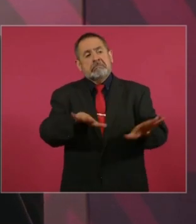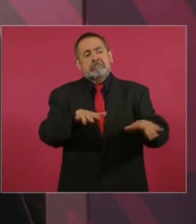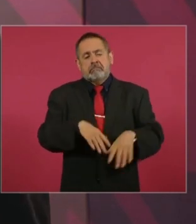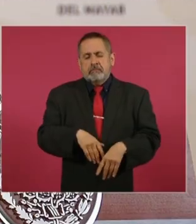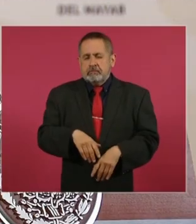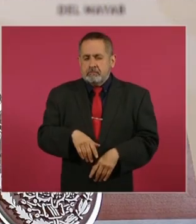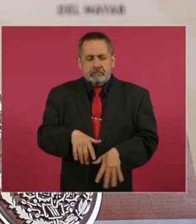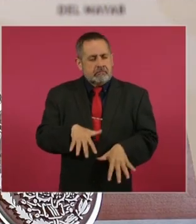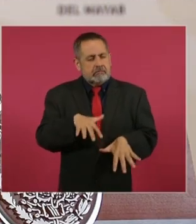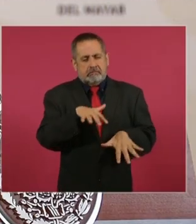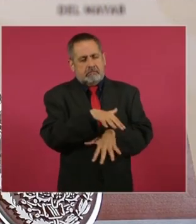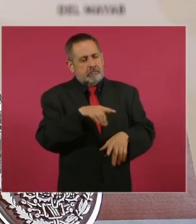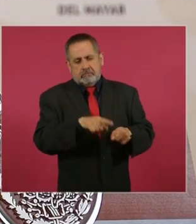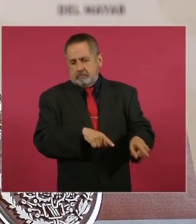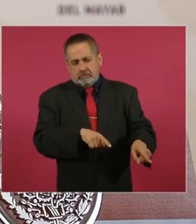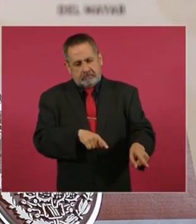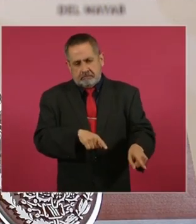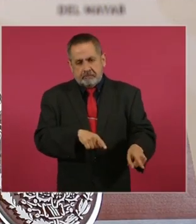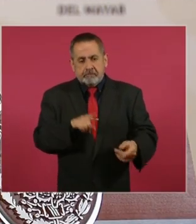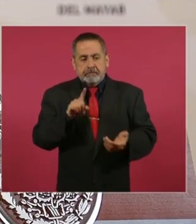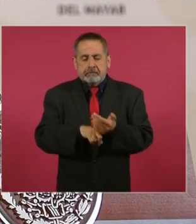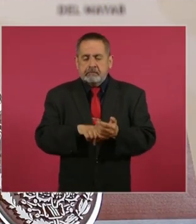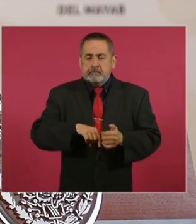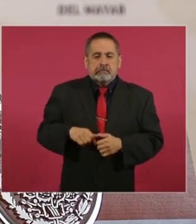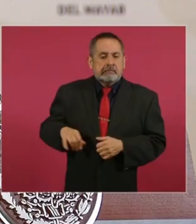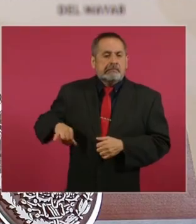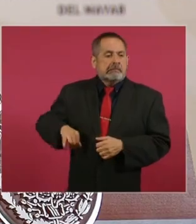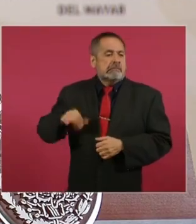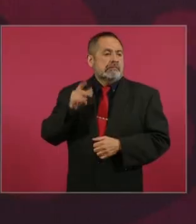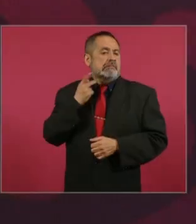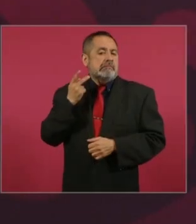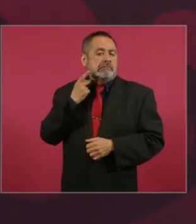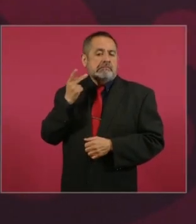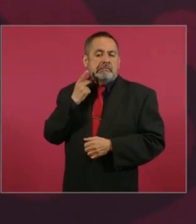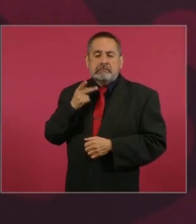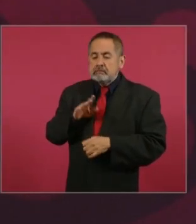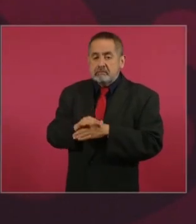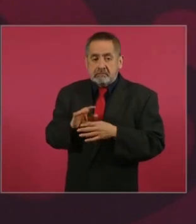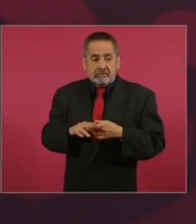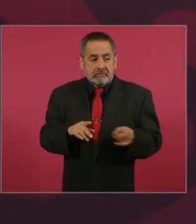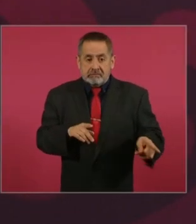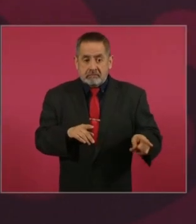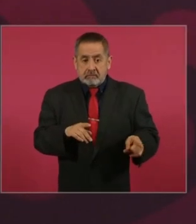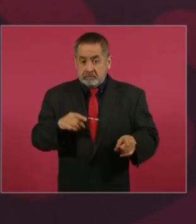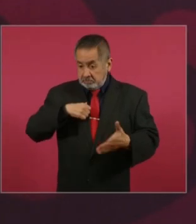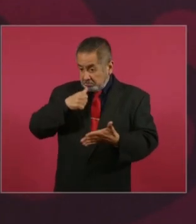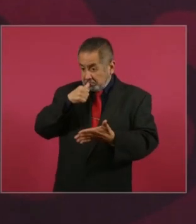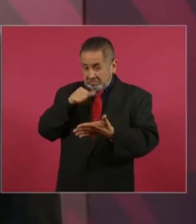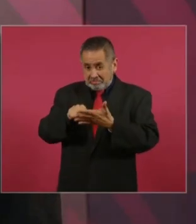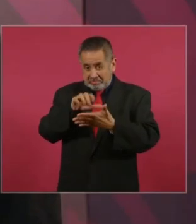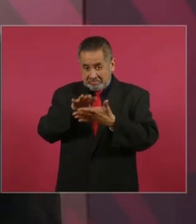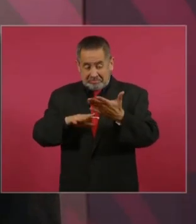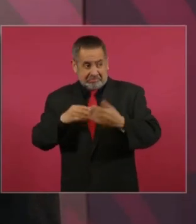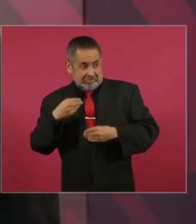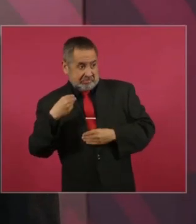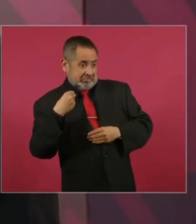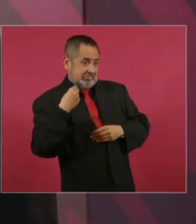Lo que hay, lo es un interés político del Poder Judicial, se le envió una carta a la presidenta